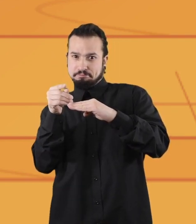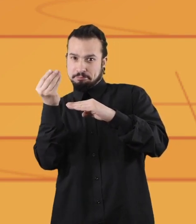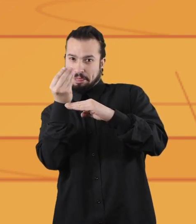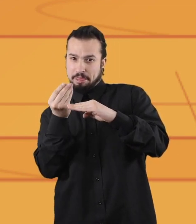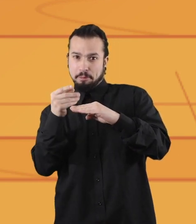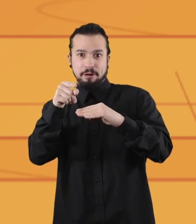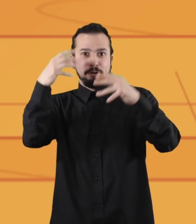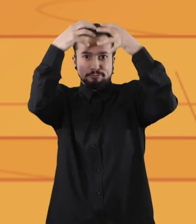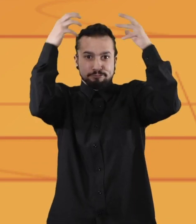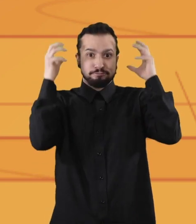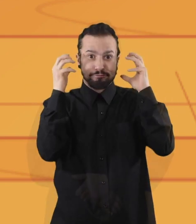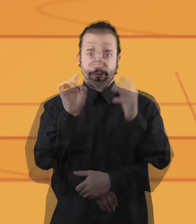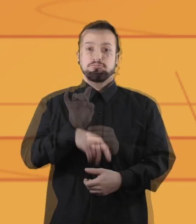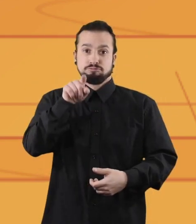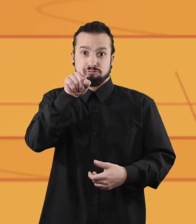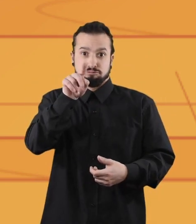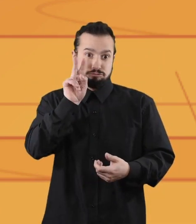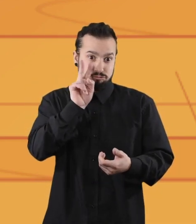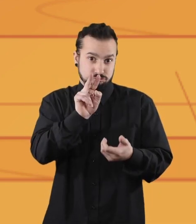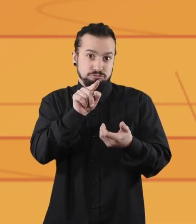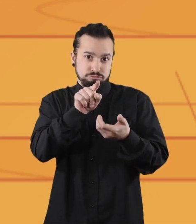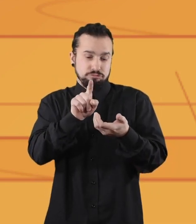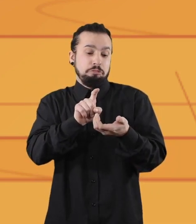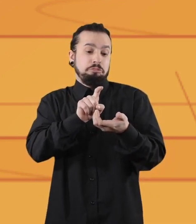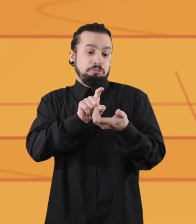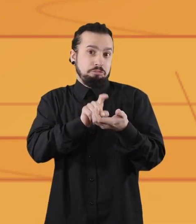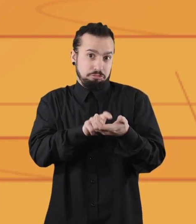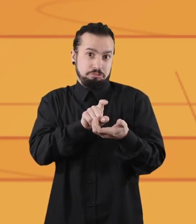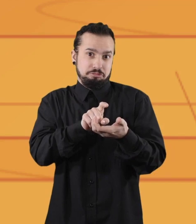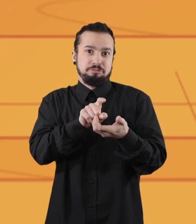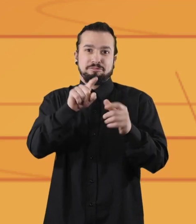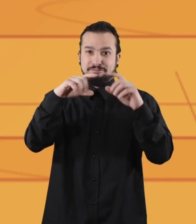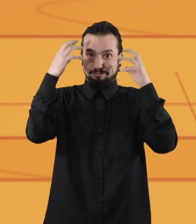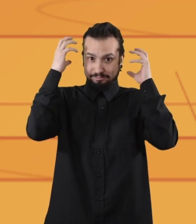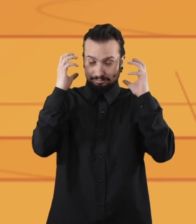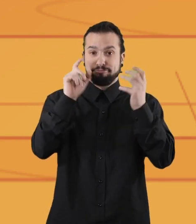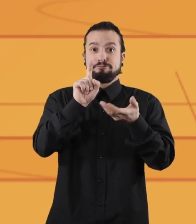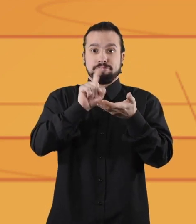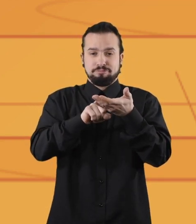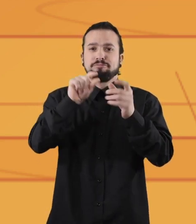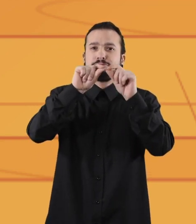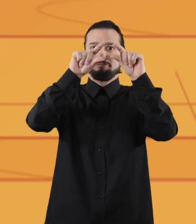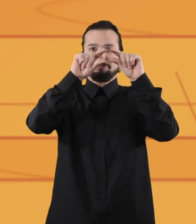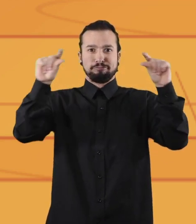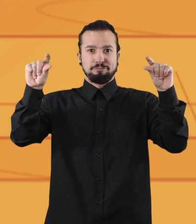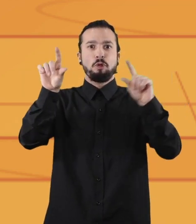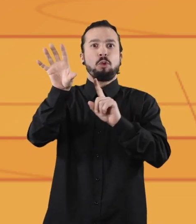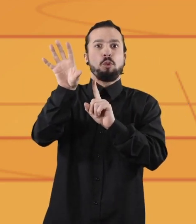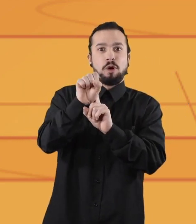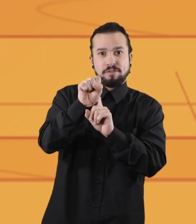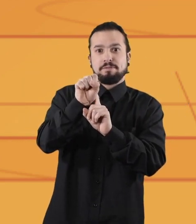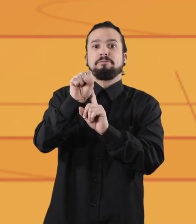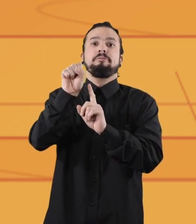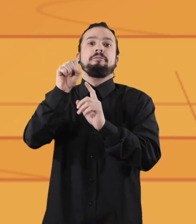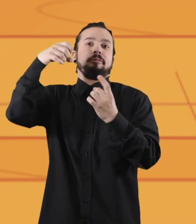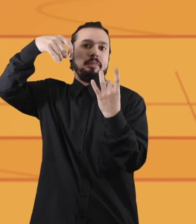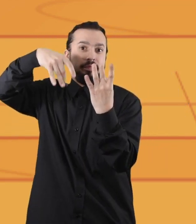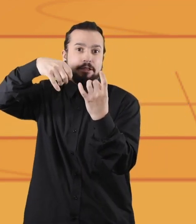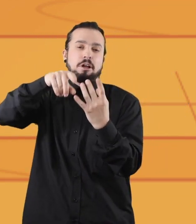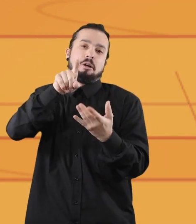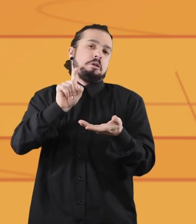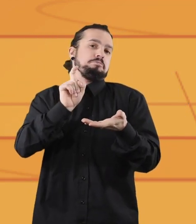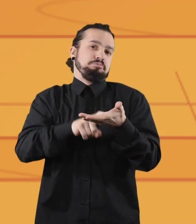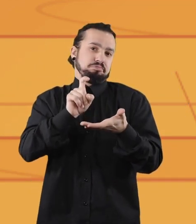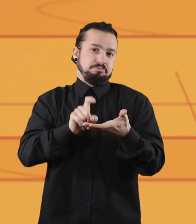verás la opción Conectar audio. Al tocar allí aparecerá un cartel que te permite activar el sonido. Toca Wi-Fi